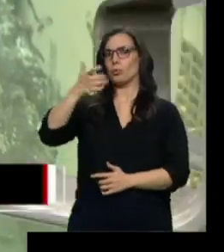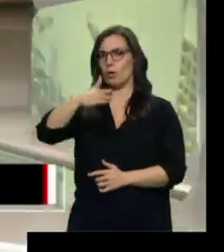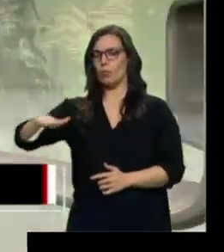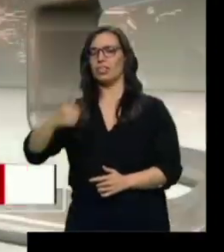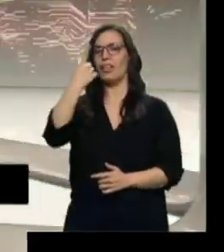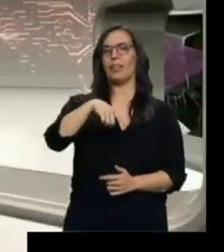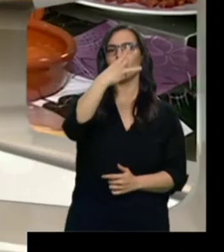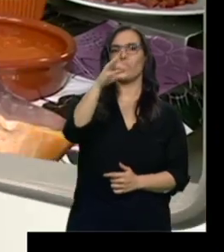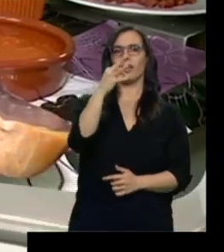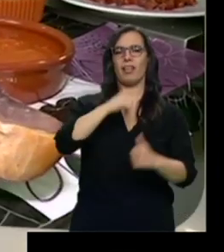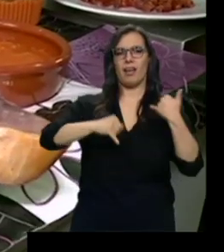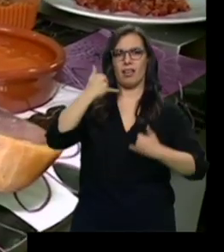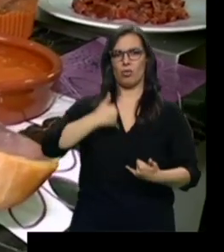heridas.